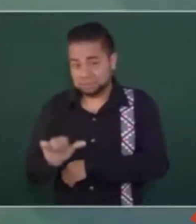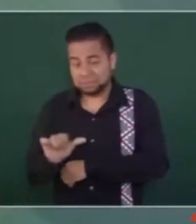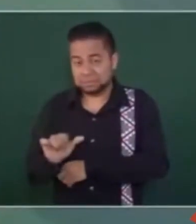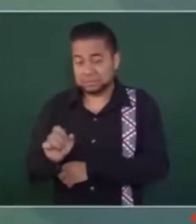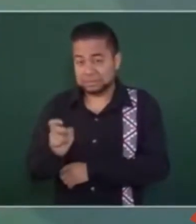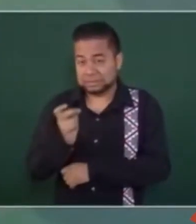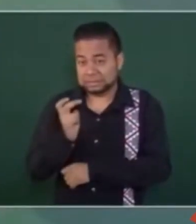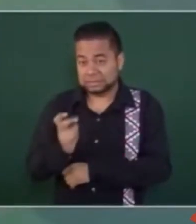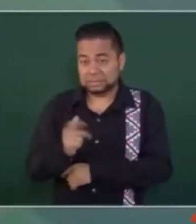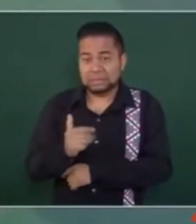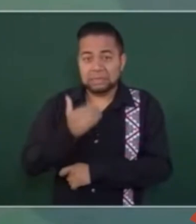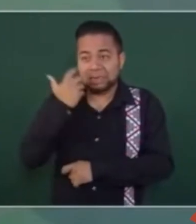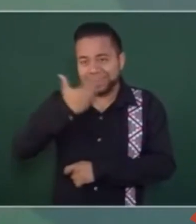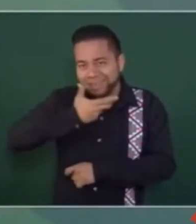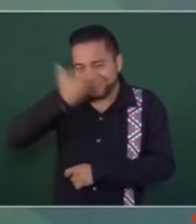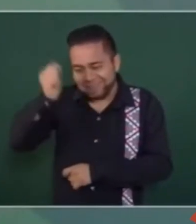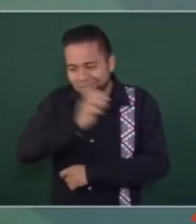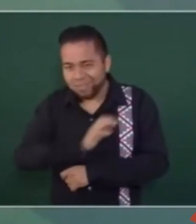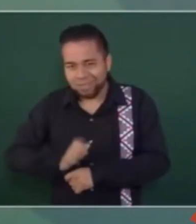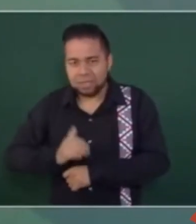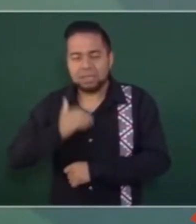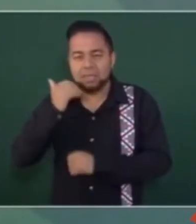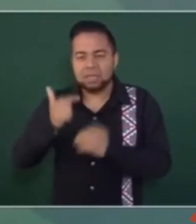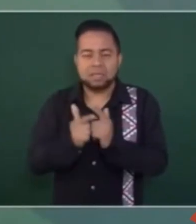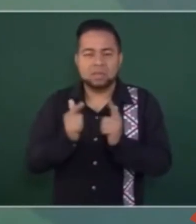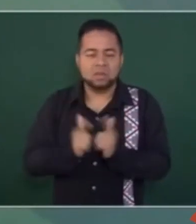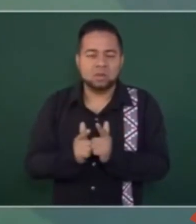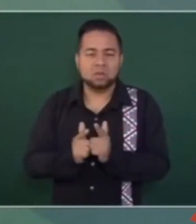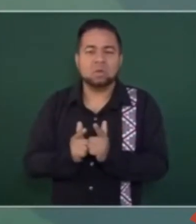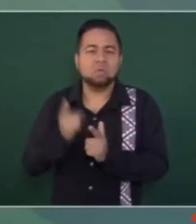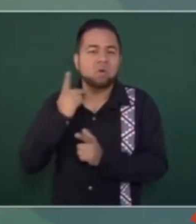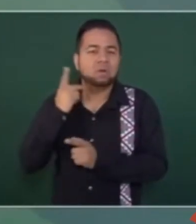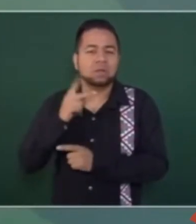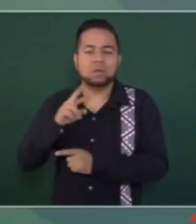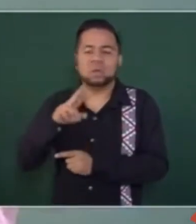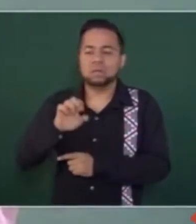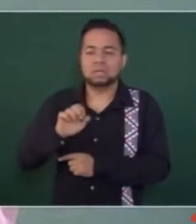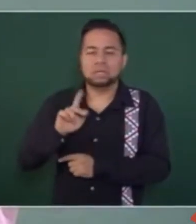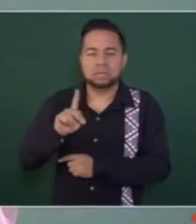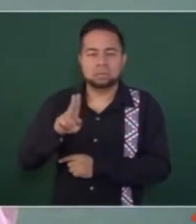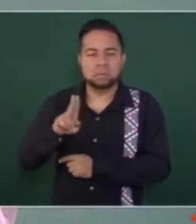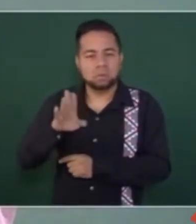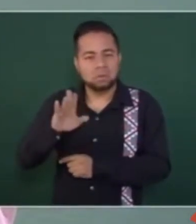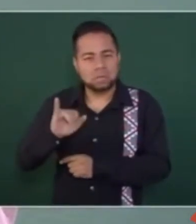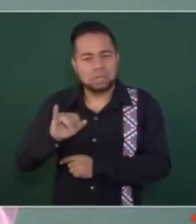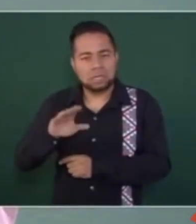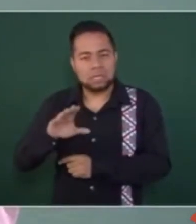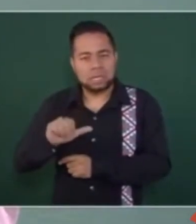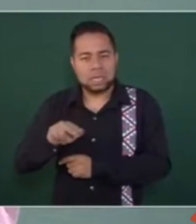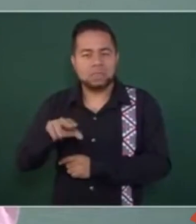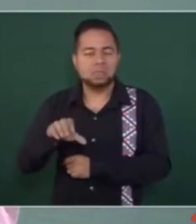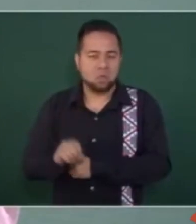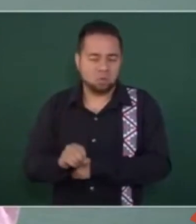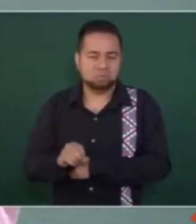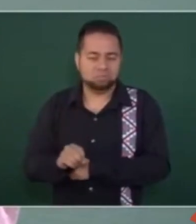quiere ser candidato del partido republicano de Santos